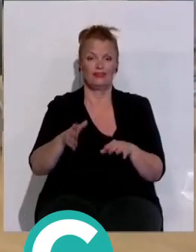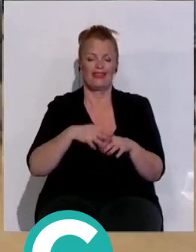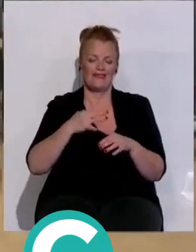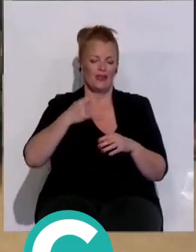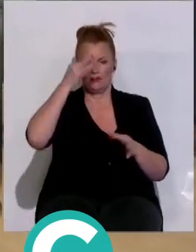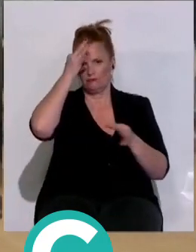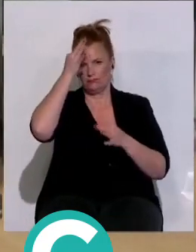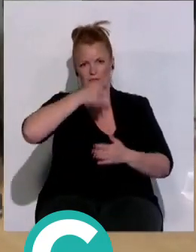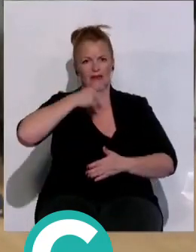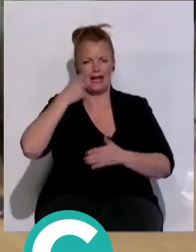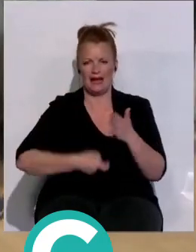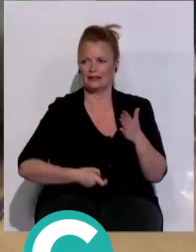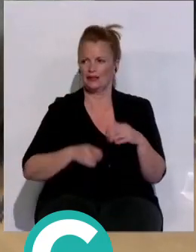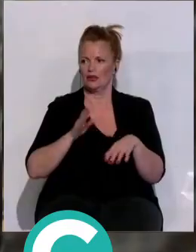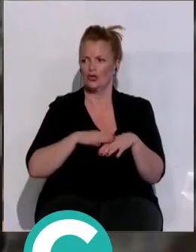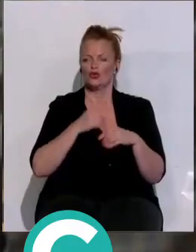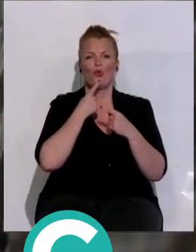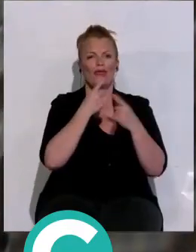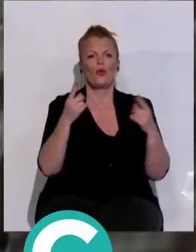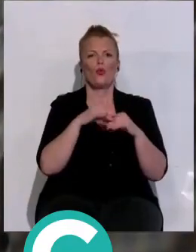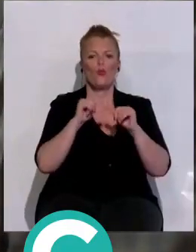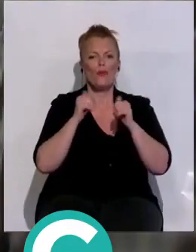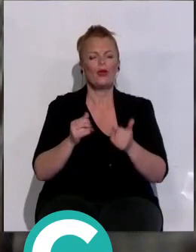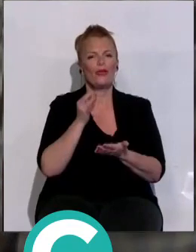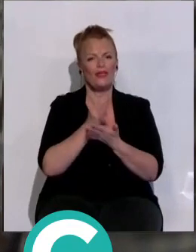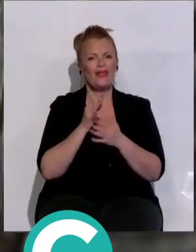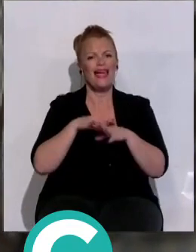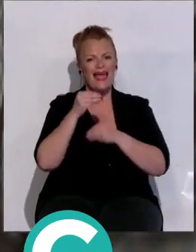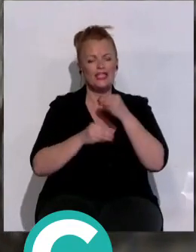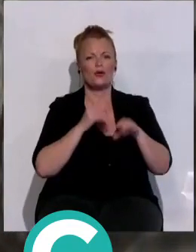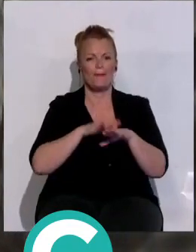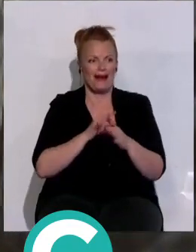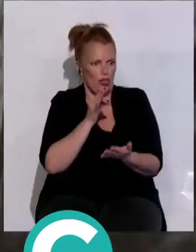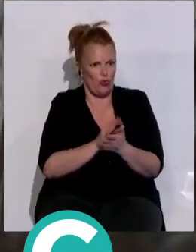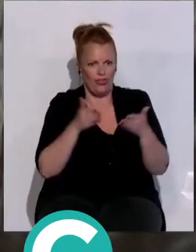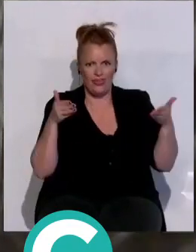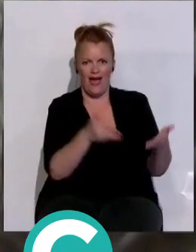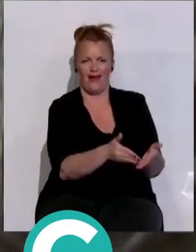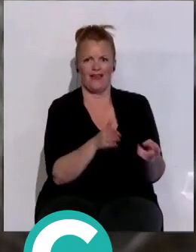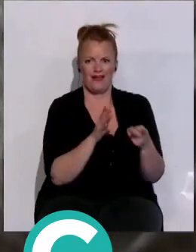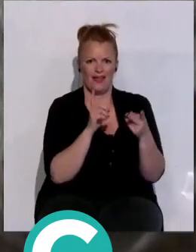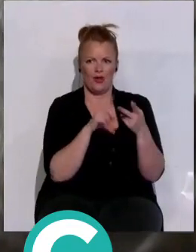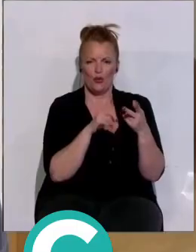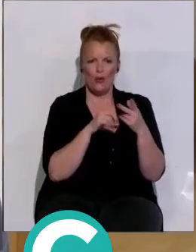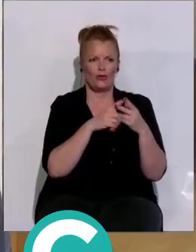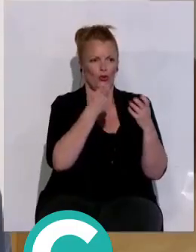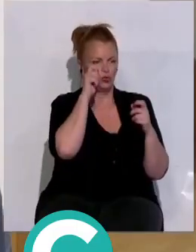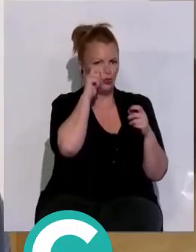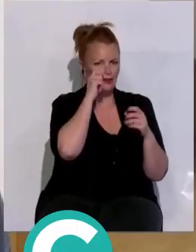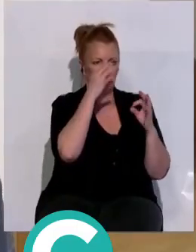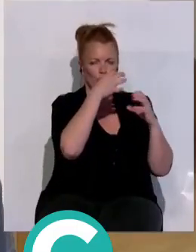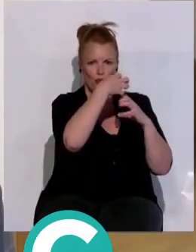hacia ello. Y sobre todo, como digo, un modelo de ciudad hecho para la ciudad, con la industria turística, por supuesto, ahí